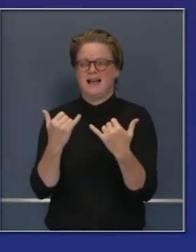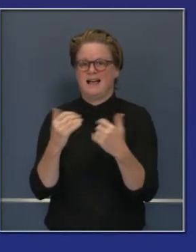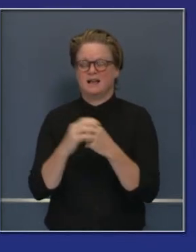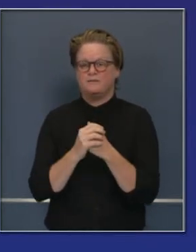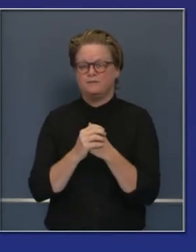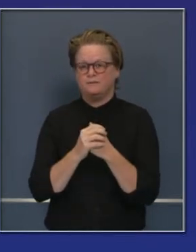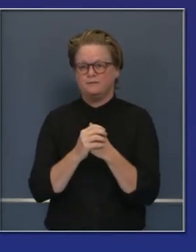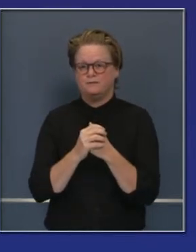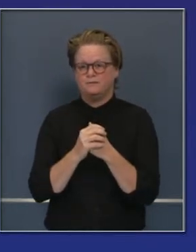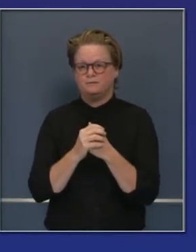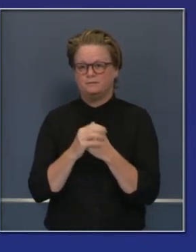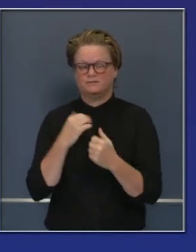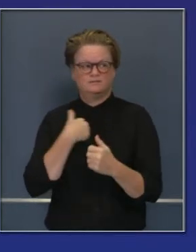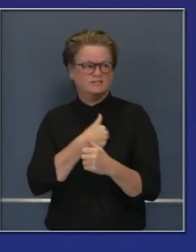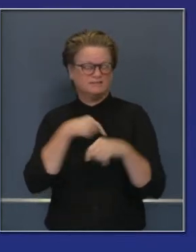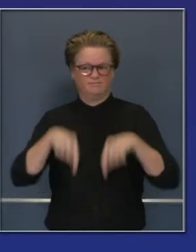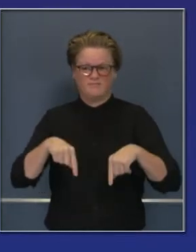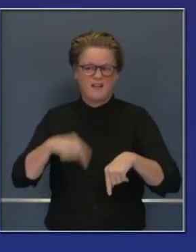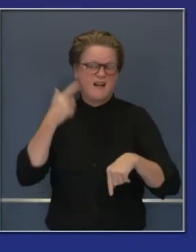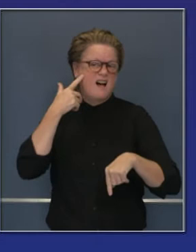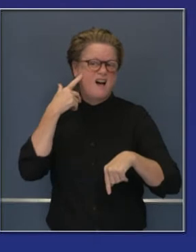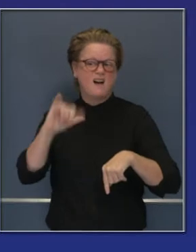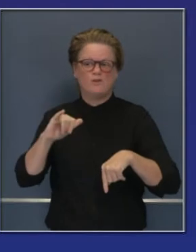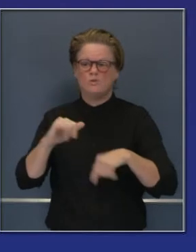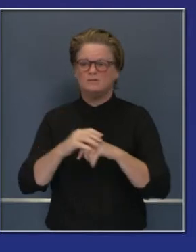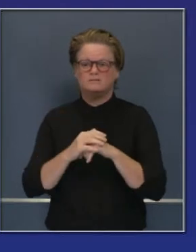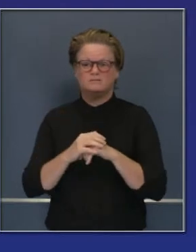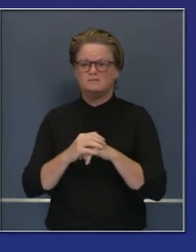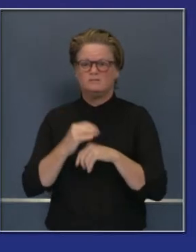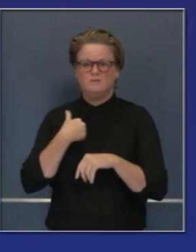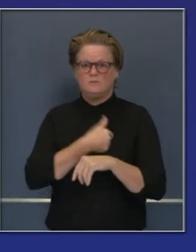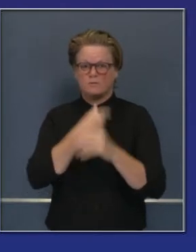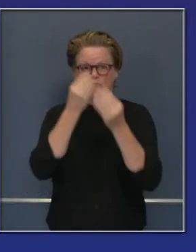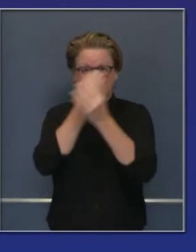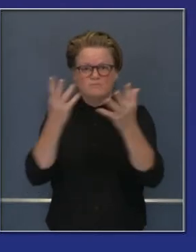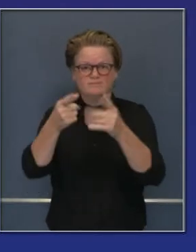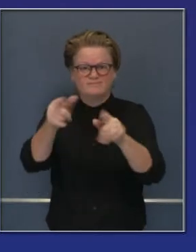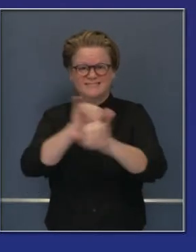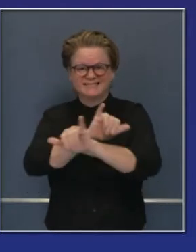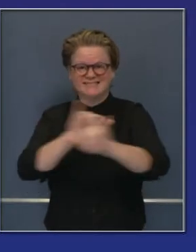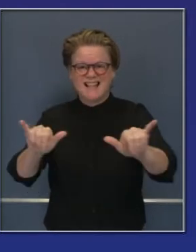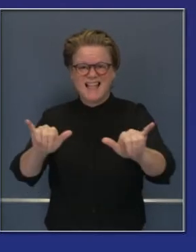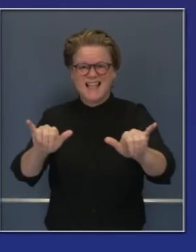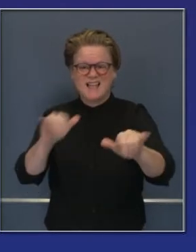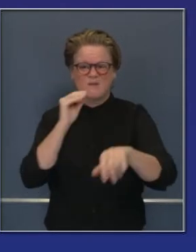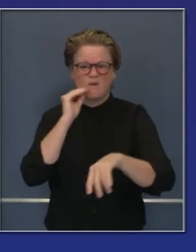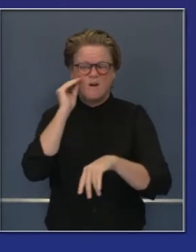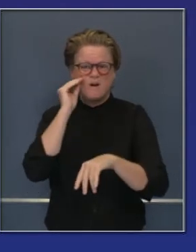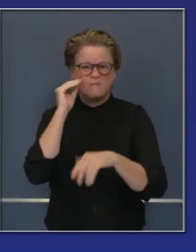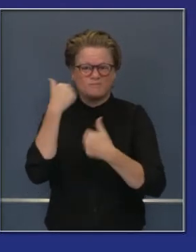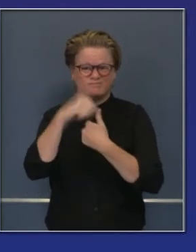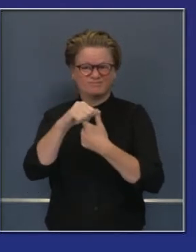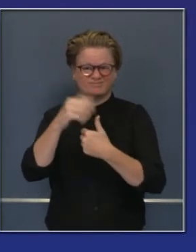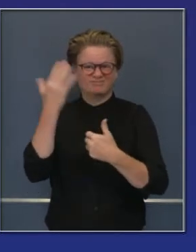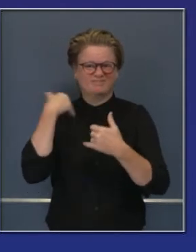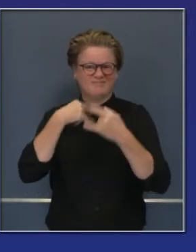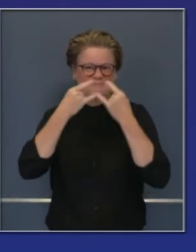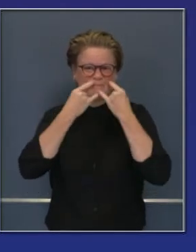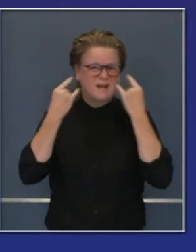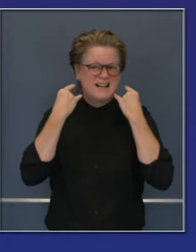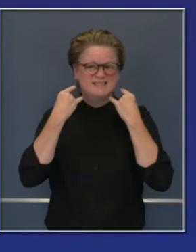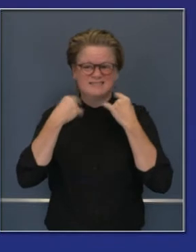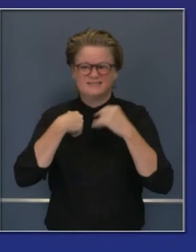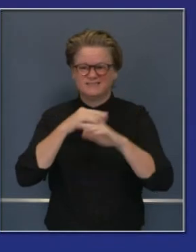primer estado en este país que impuso la orden de quedarse en casa, impusimos el mandato de usar mascarilla. Ya